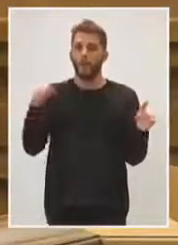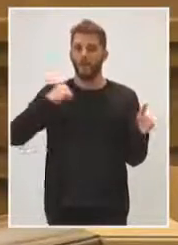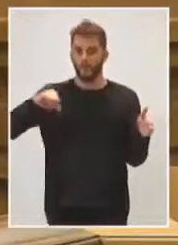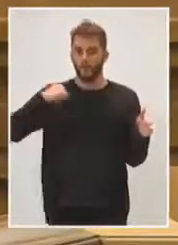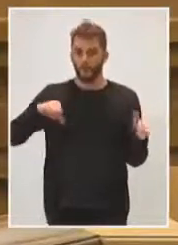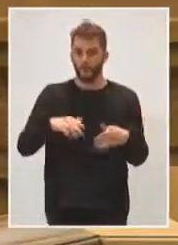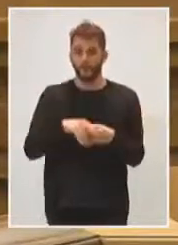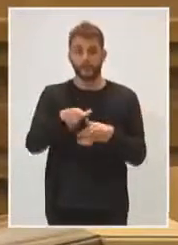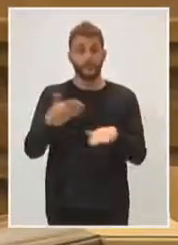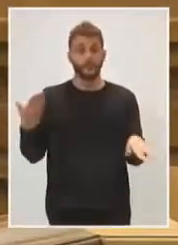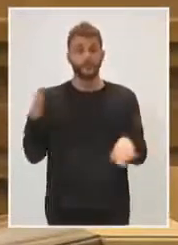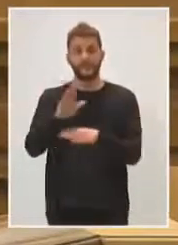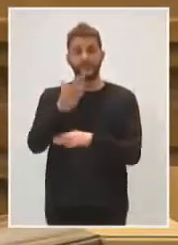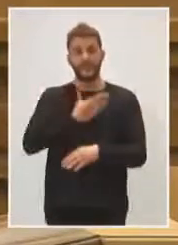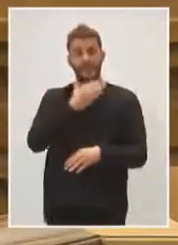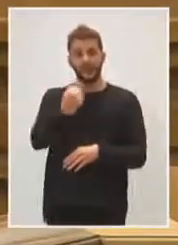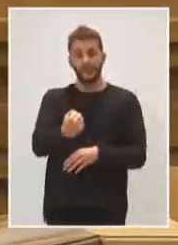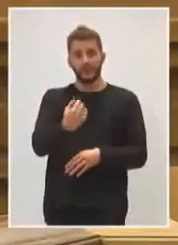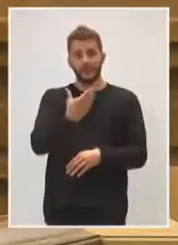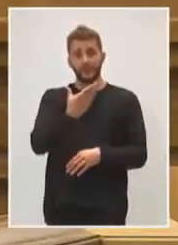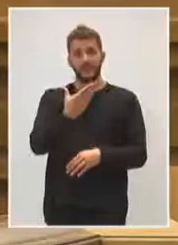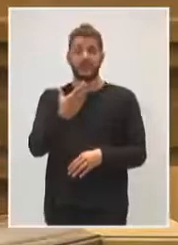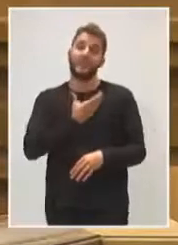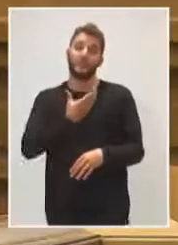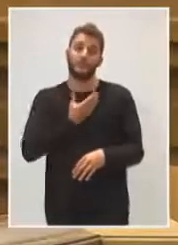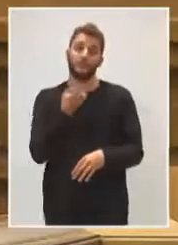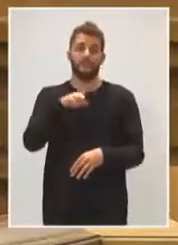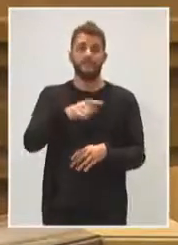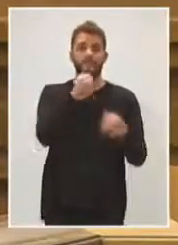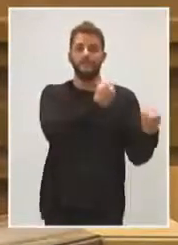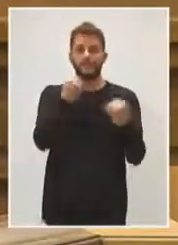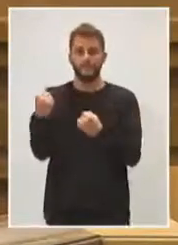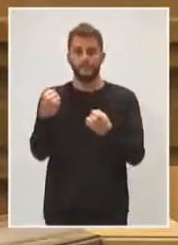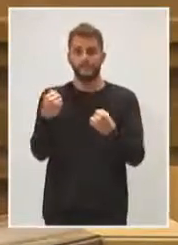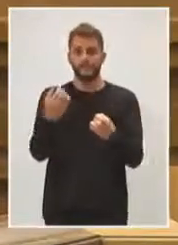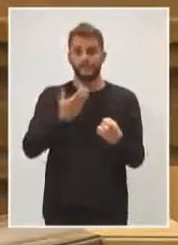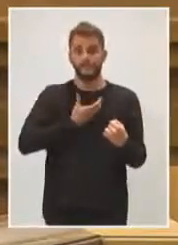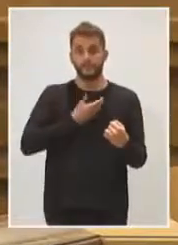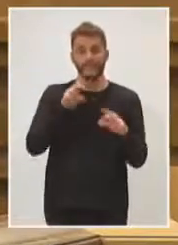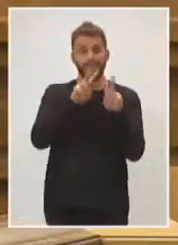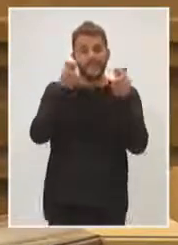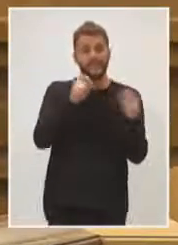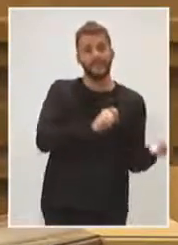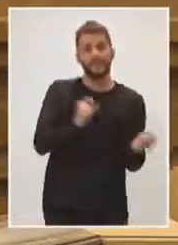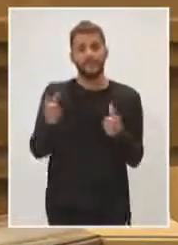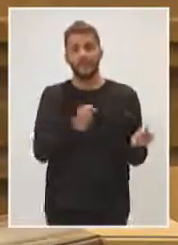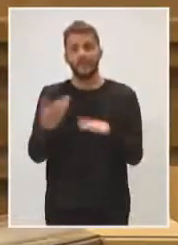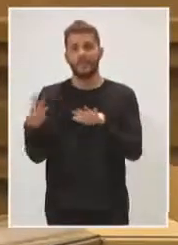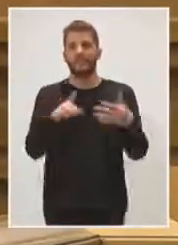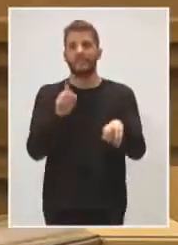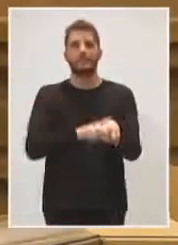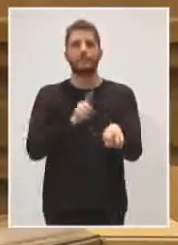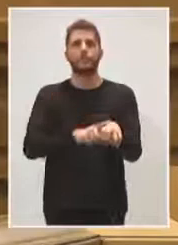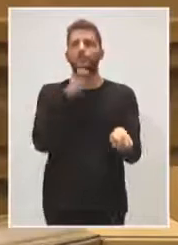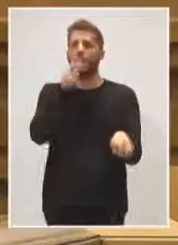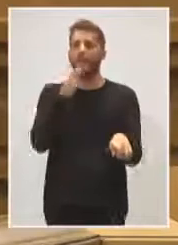presentar con el ayuntamiento y las instituciones locales el cronograma de la mudanza. La mudanza va a llevar seis meses, por